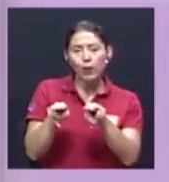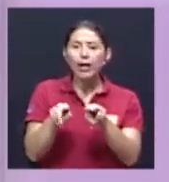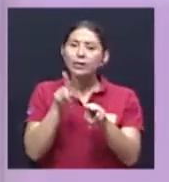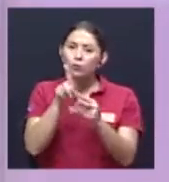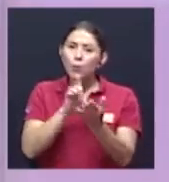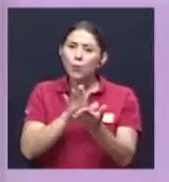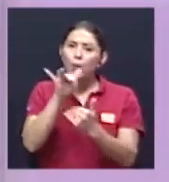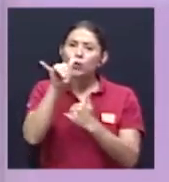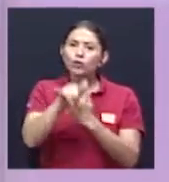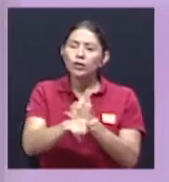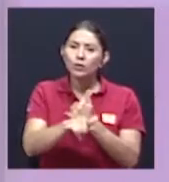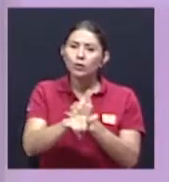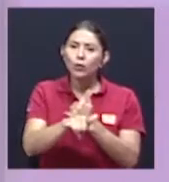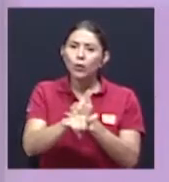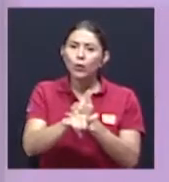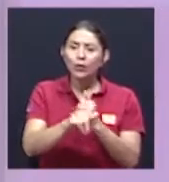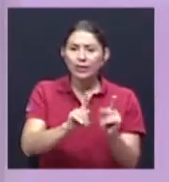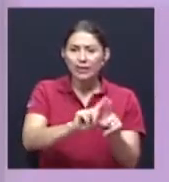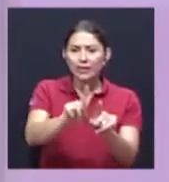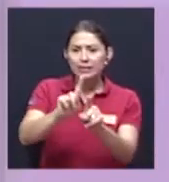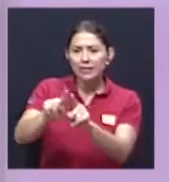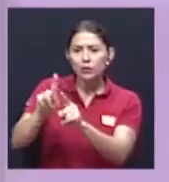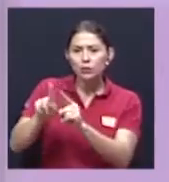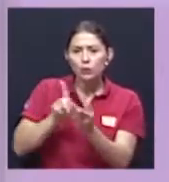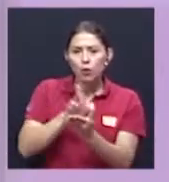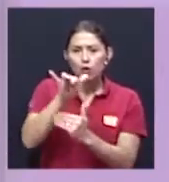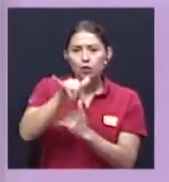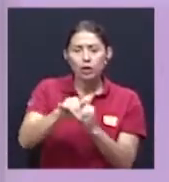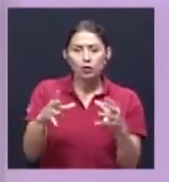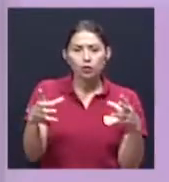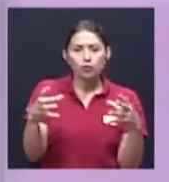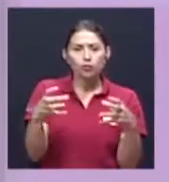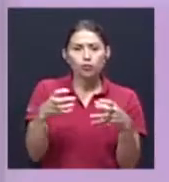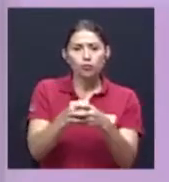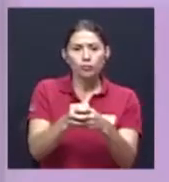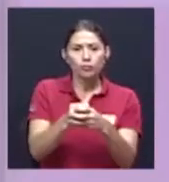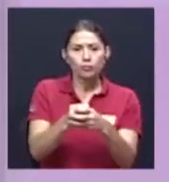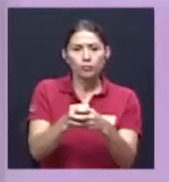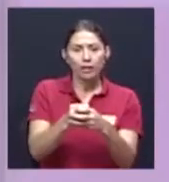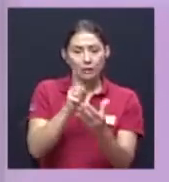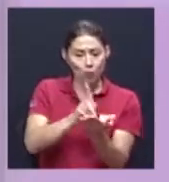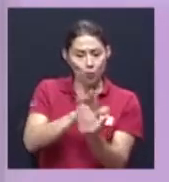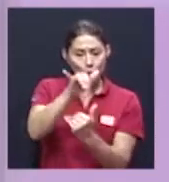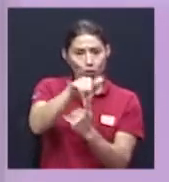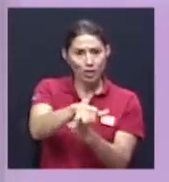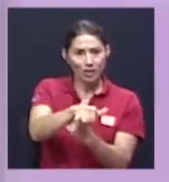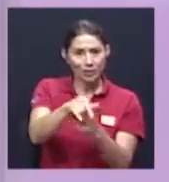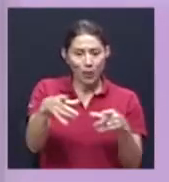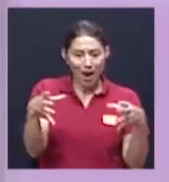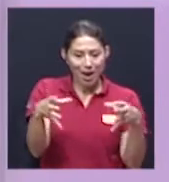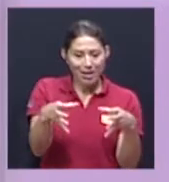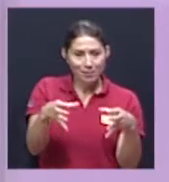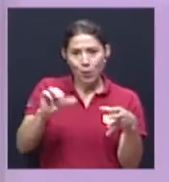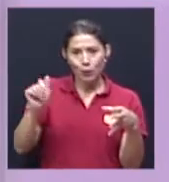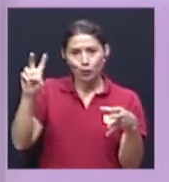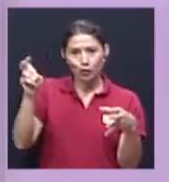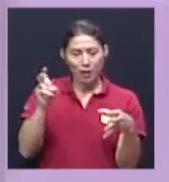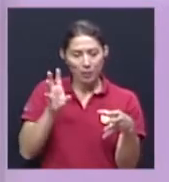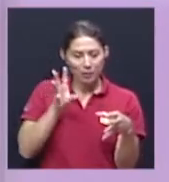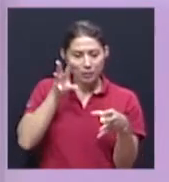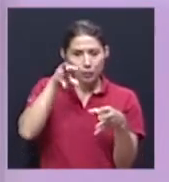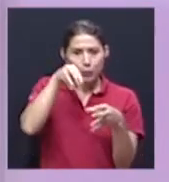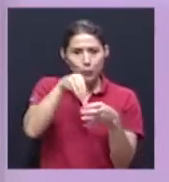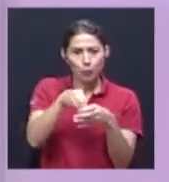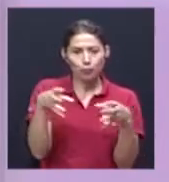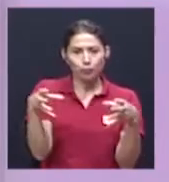un proyecto, integra distintos proyectos de investigación. Es un proyecto que integra otros proyectos, ¿verdad?, u otros temas, más bien. Entonces,